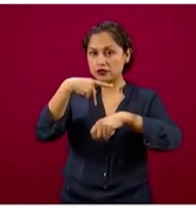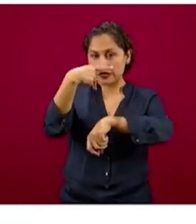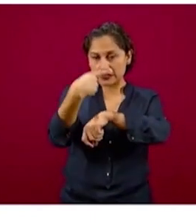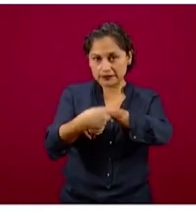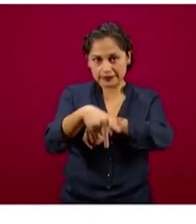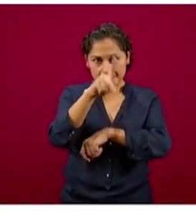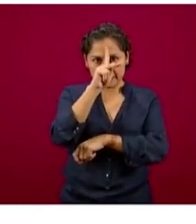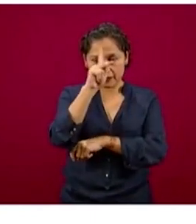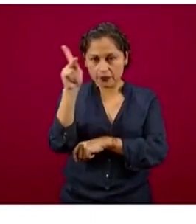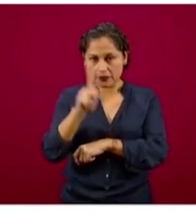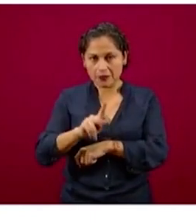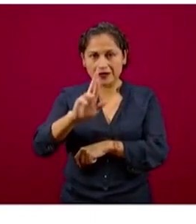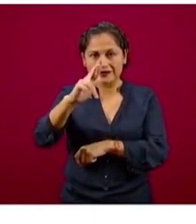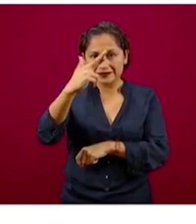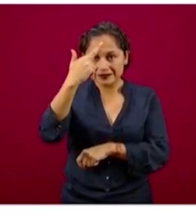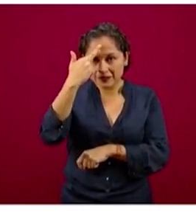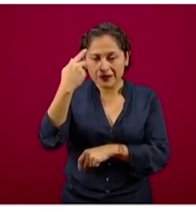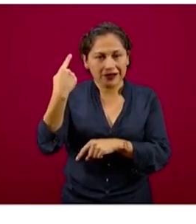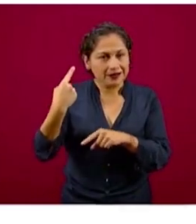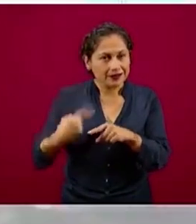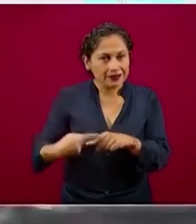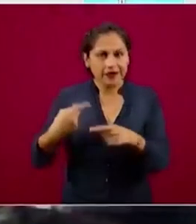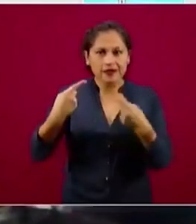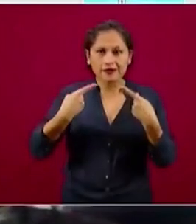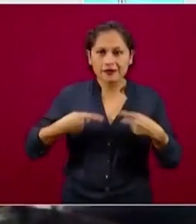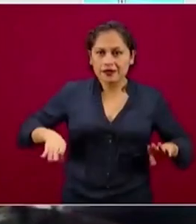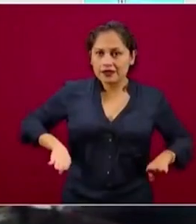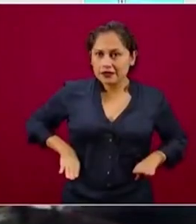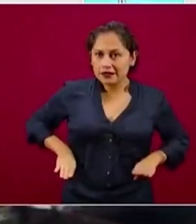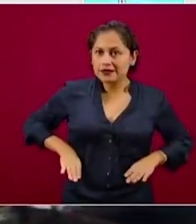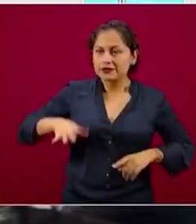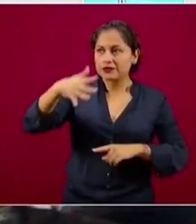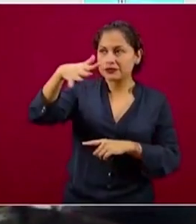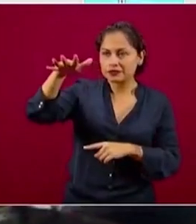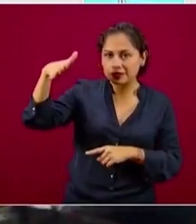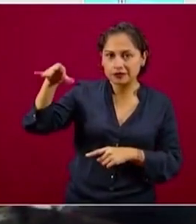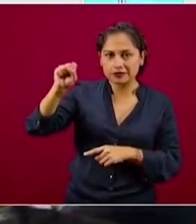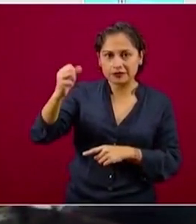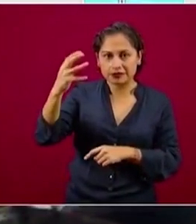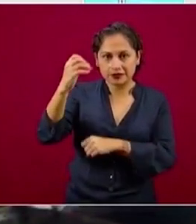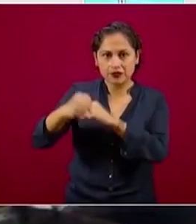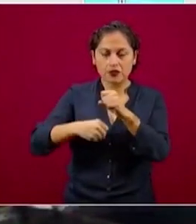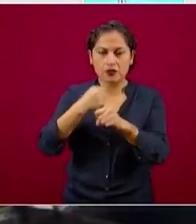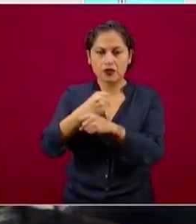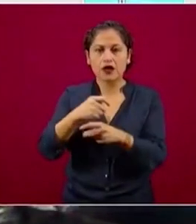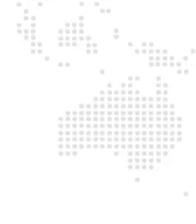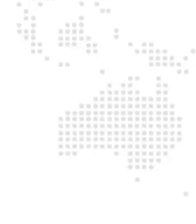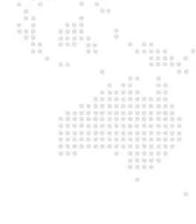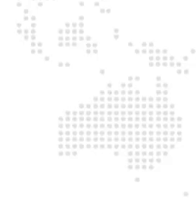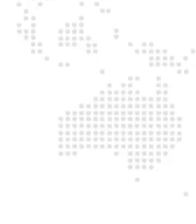identificamos personas mayores de 65 años con enfermedad crónica, mujer embarazada.